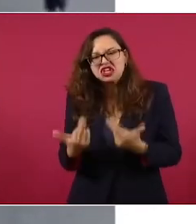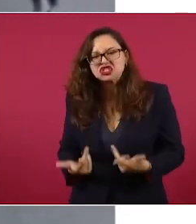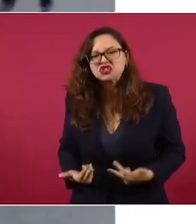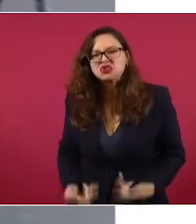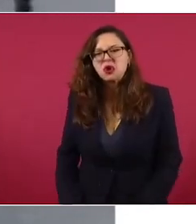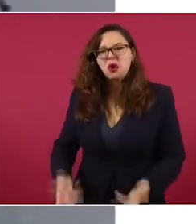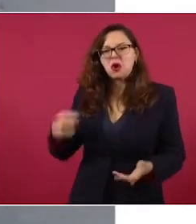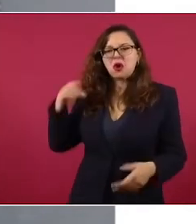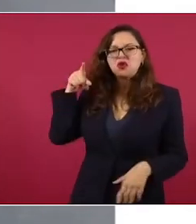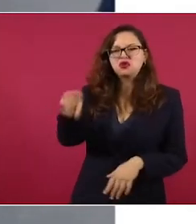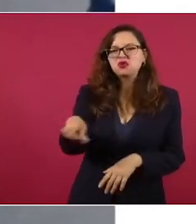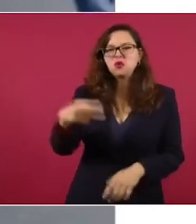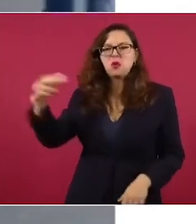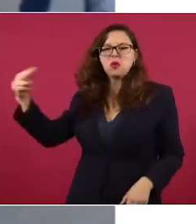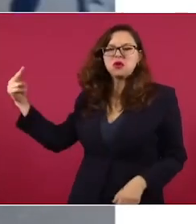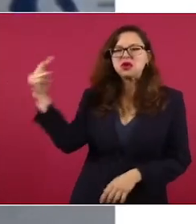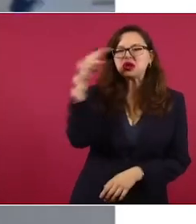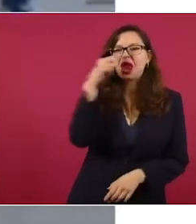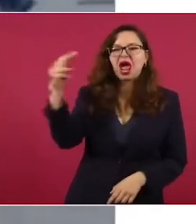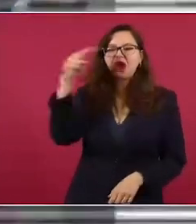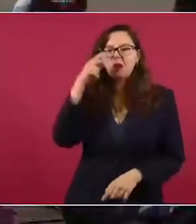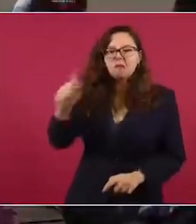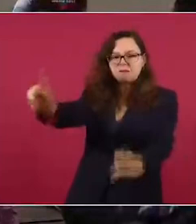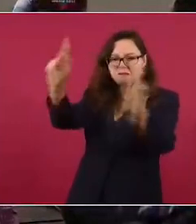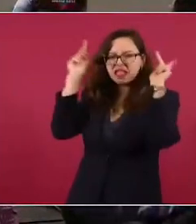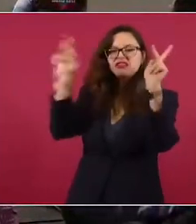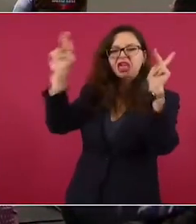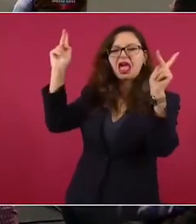pongas te quita lo naco, pendejo.